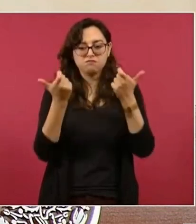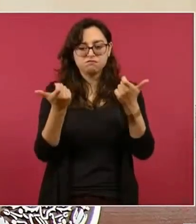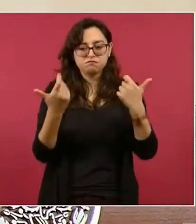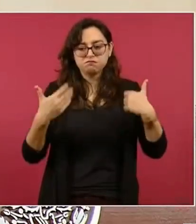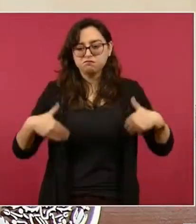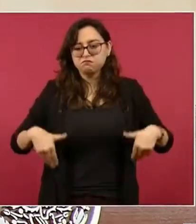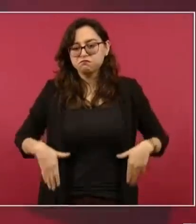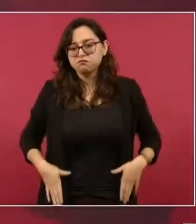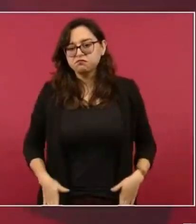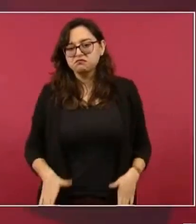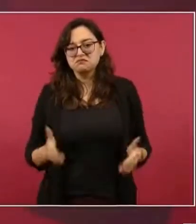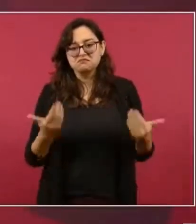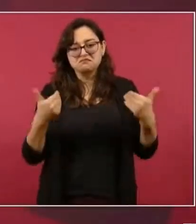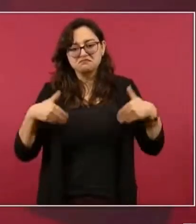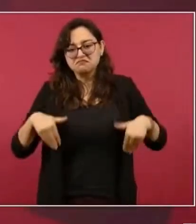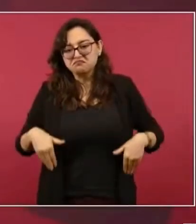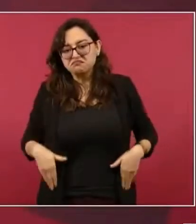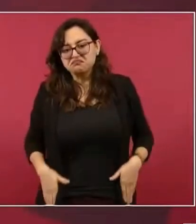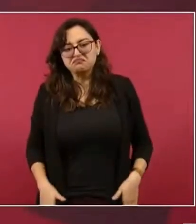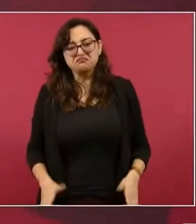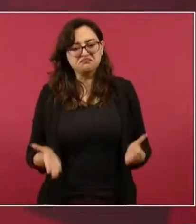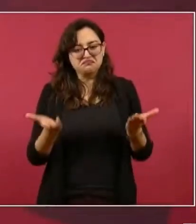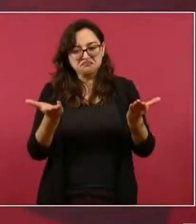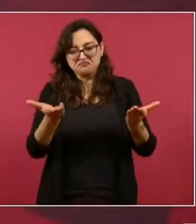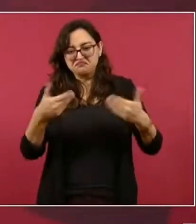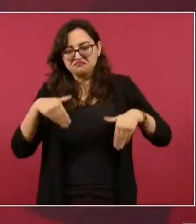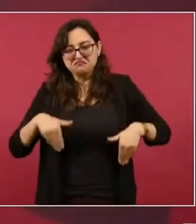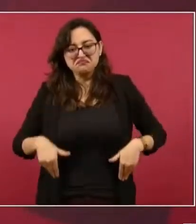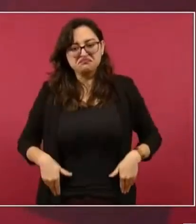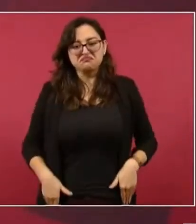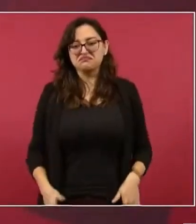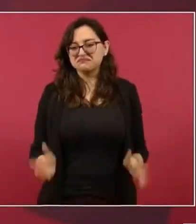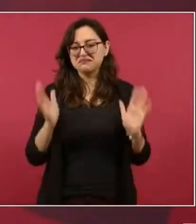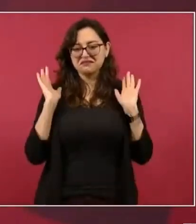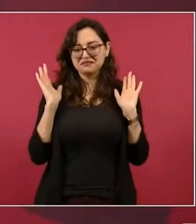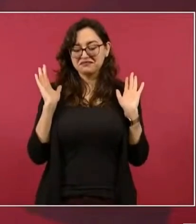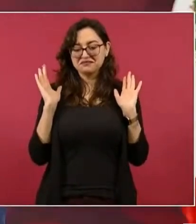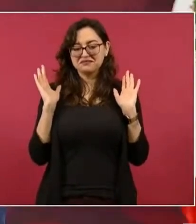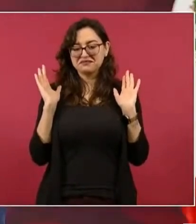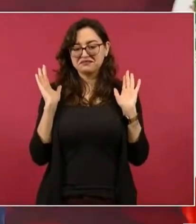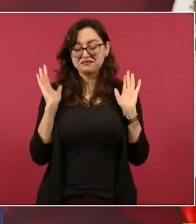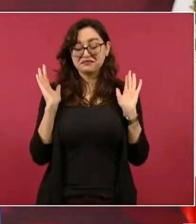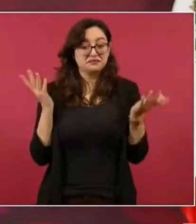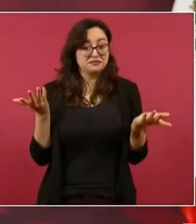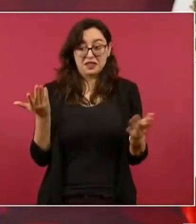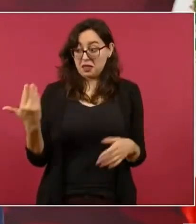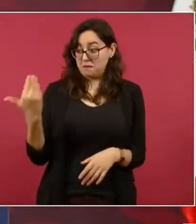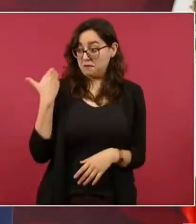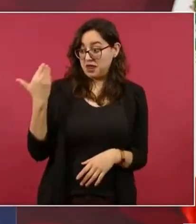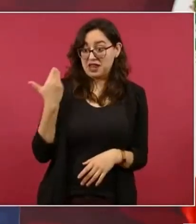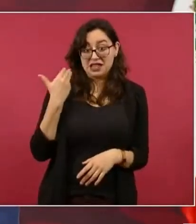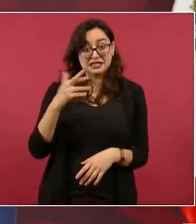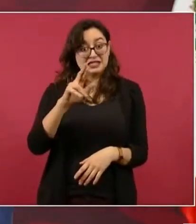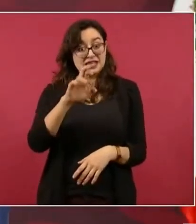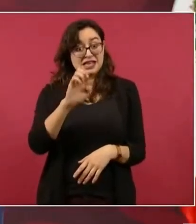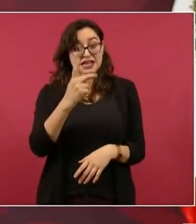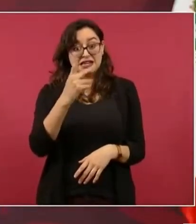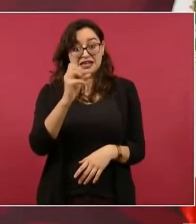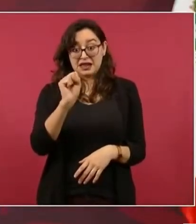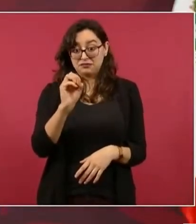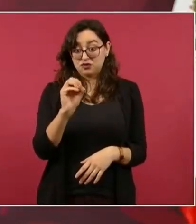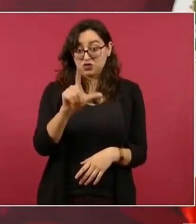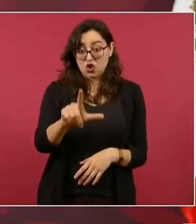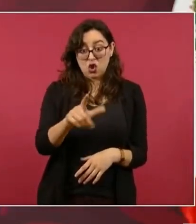Un caso así clarísimo fue cuando le concesionan a Repsol la cuenca de Burgos